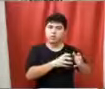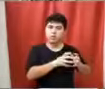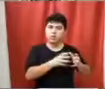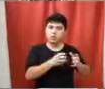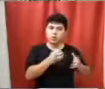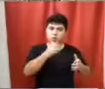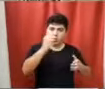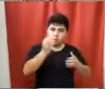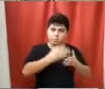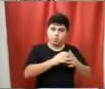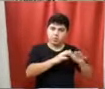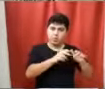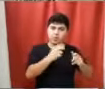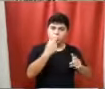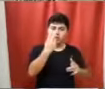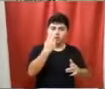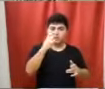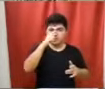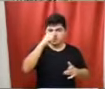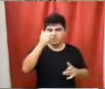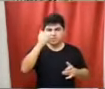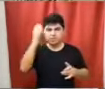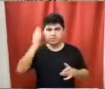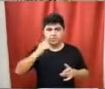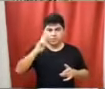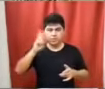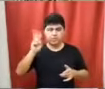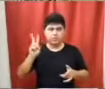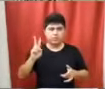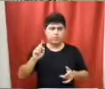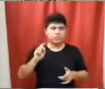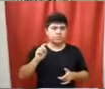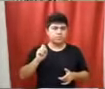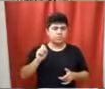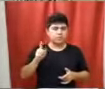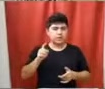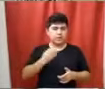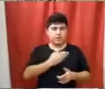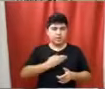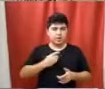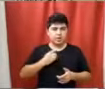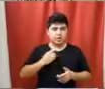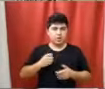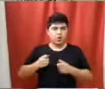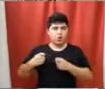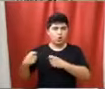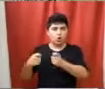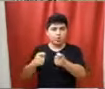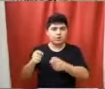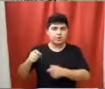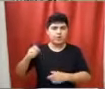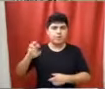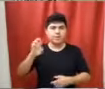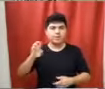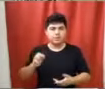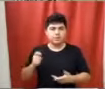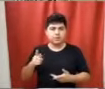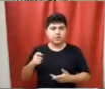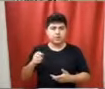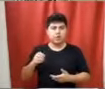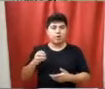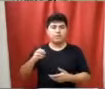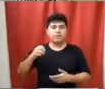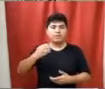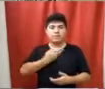Comenzado el expediente número 276 barra 2022 del presidente de la Cámara de Comercio de Cutralco y Plaza Huíncul, señor Francisco